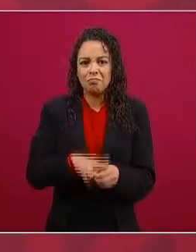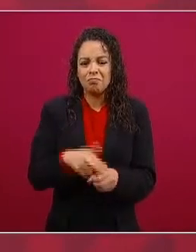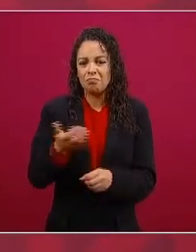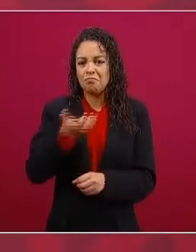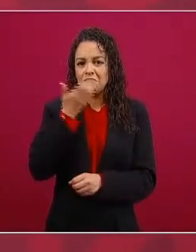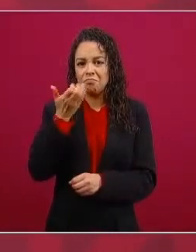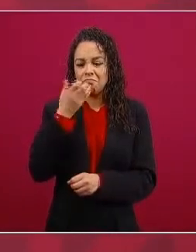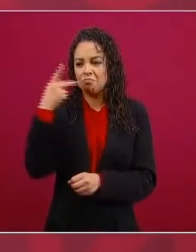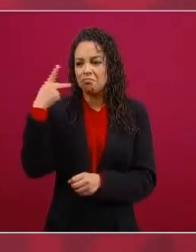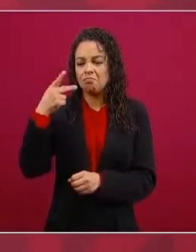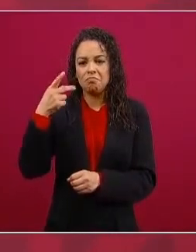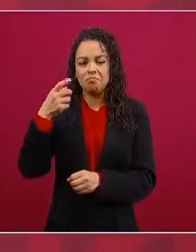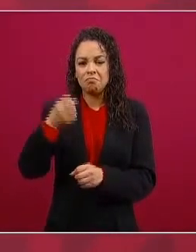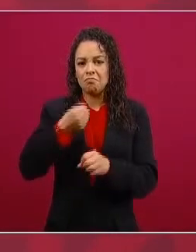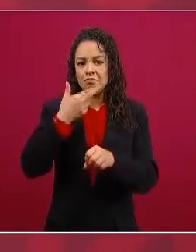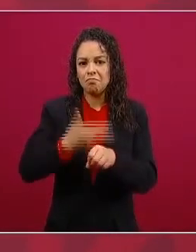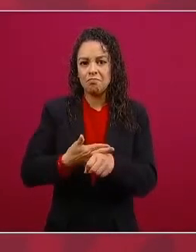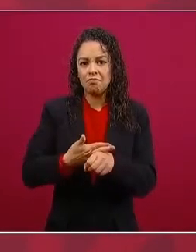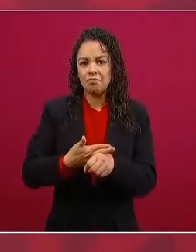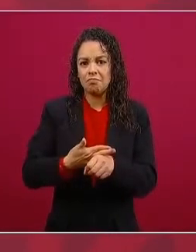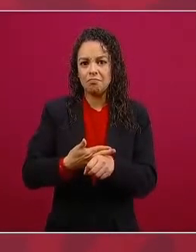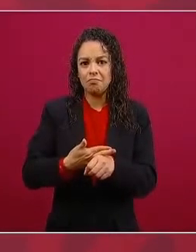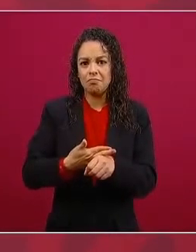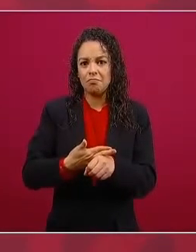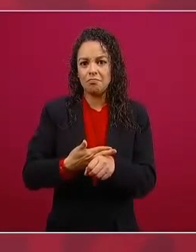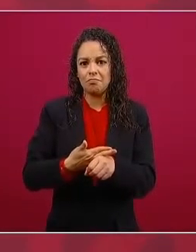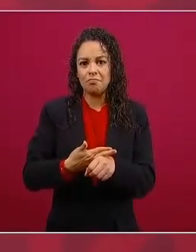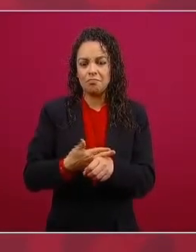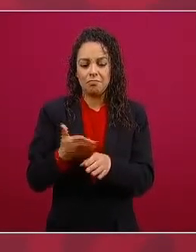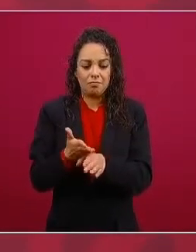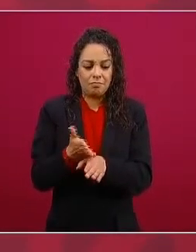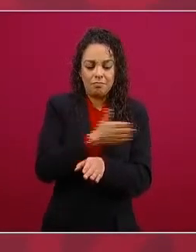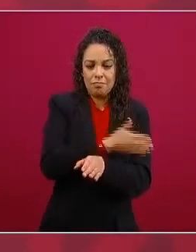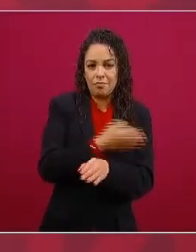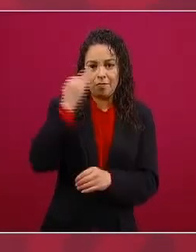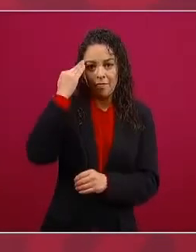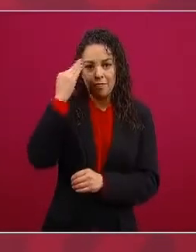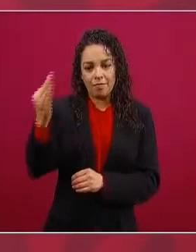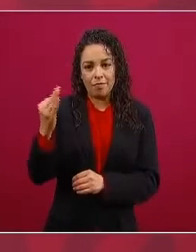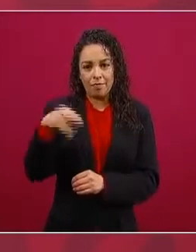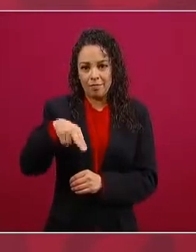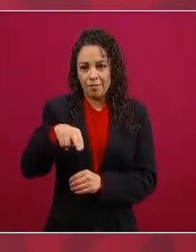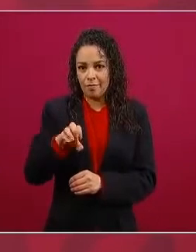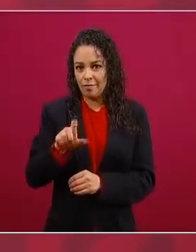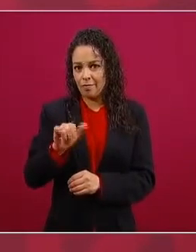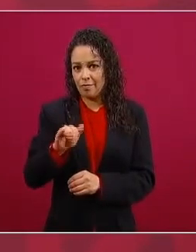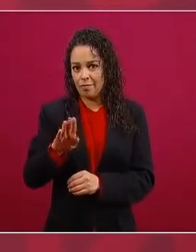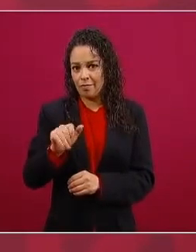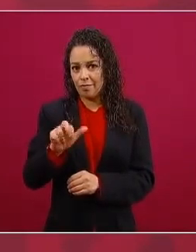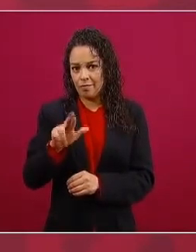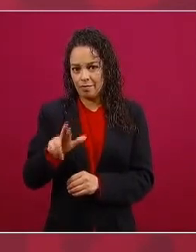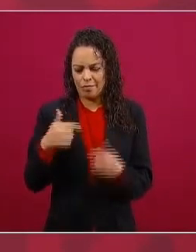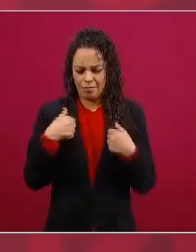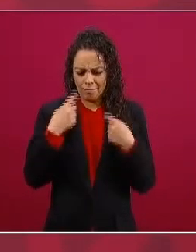del periodo neoliberal y le dije no, esto